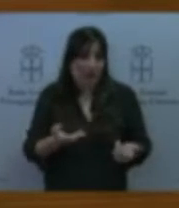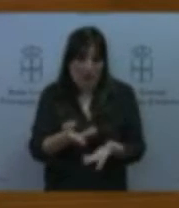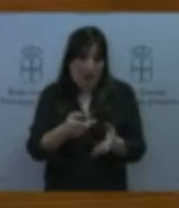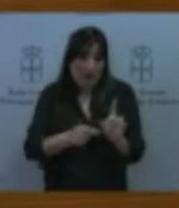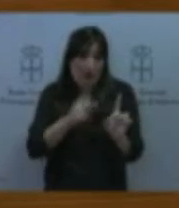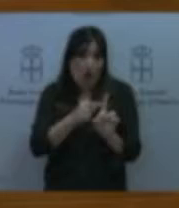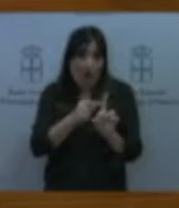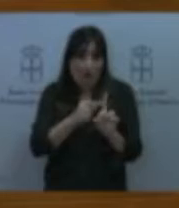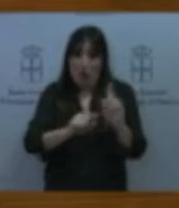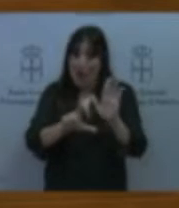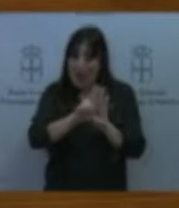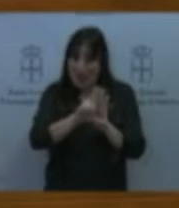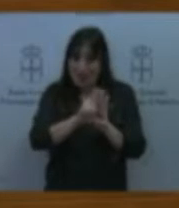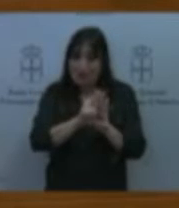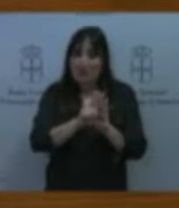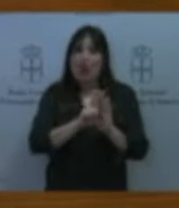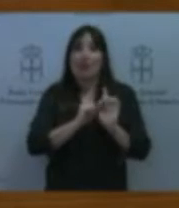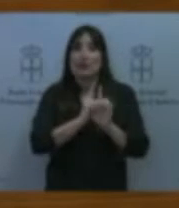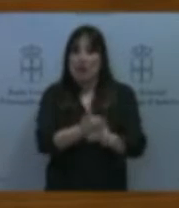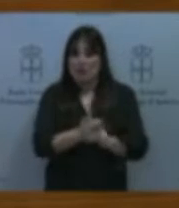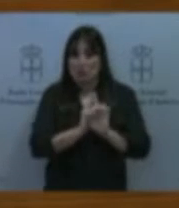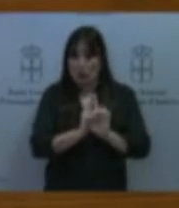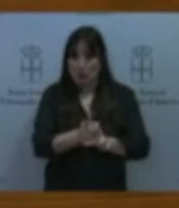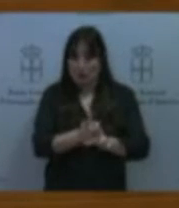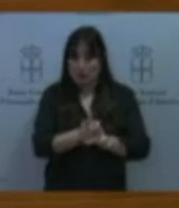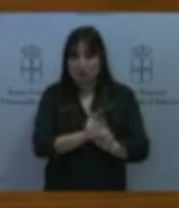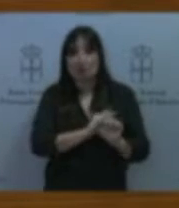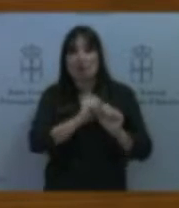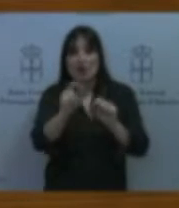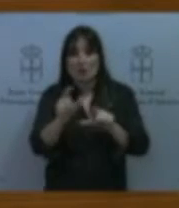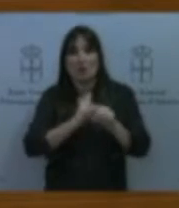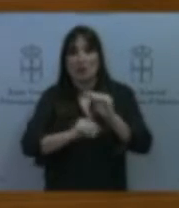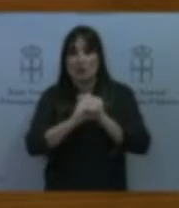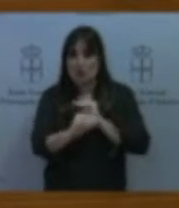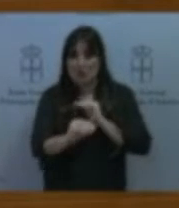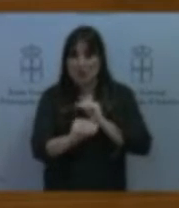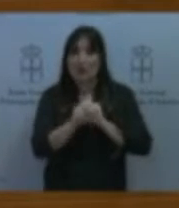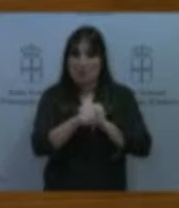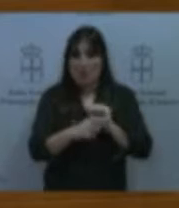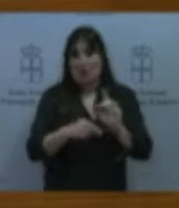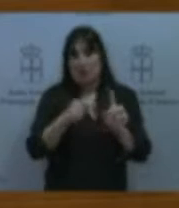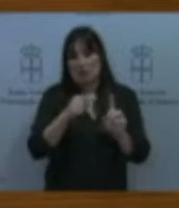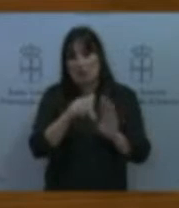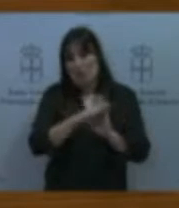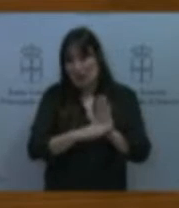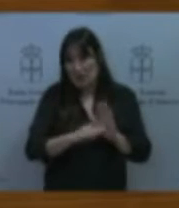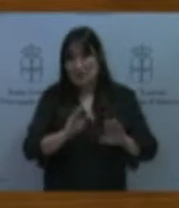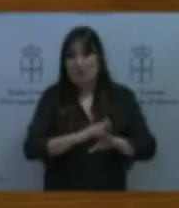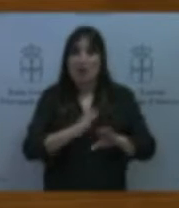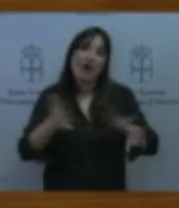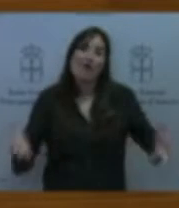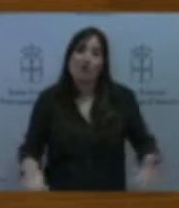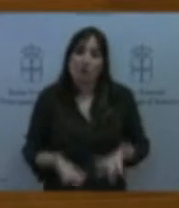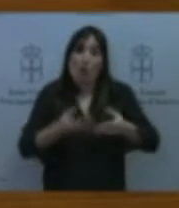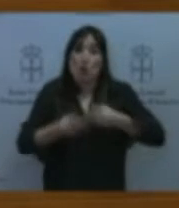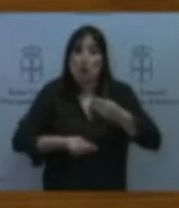y movilidad sostenible le otorga a las medidas de fomento del uso de la bicicleta. Habrá que,